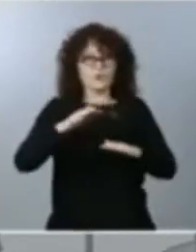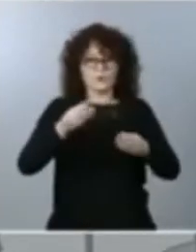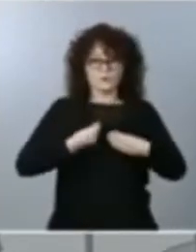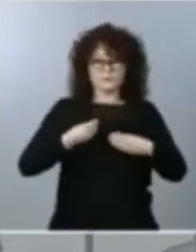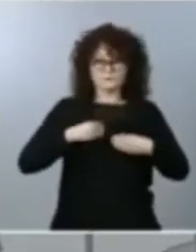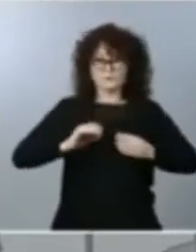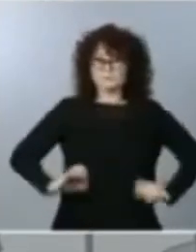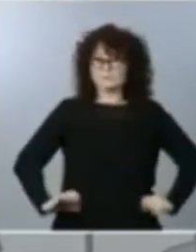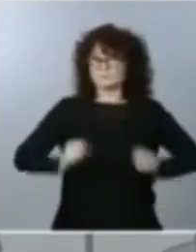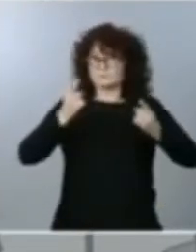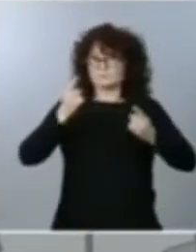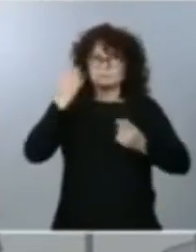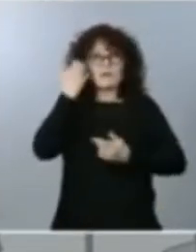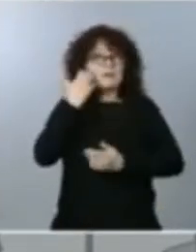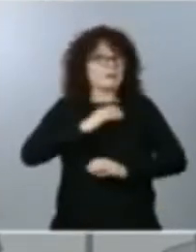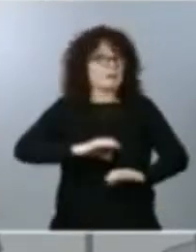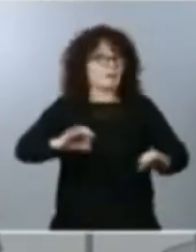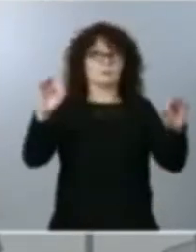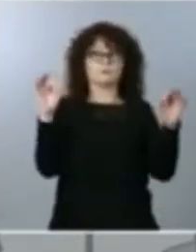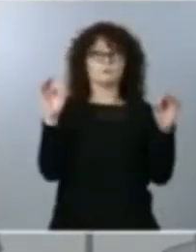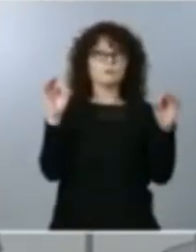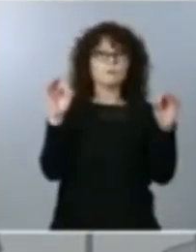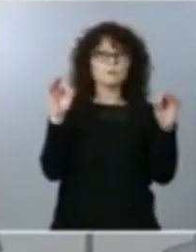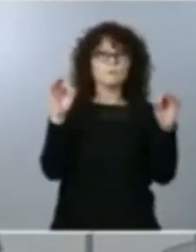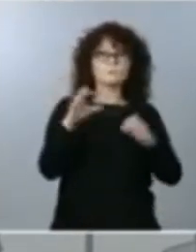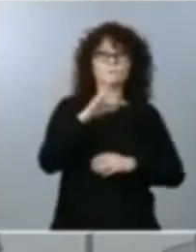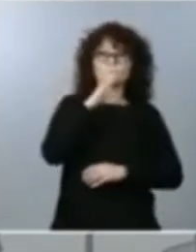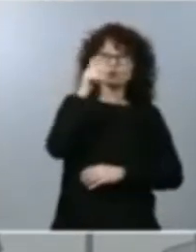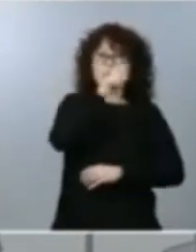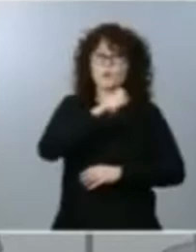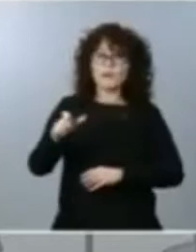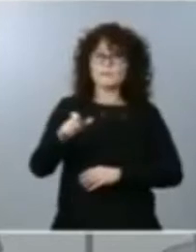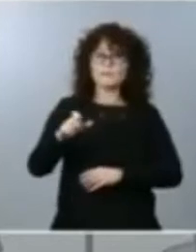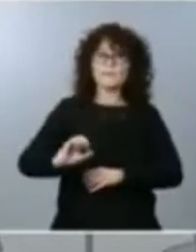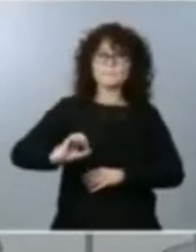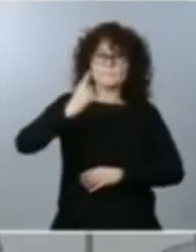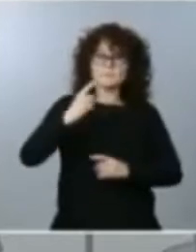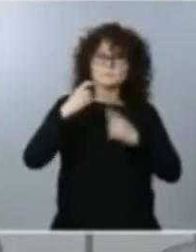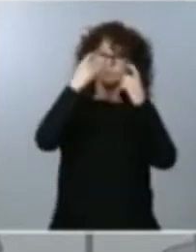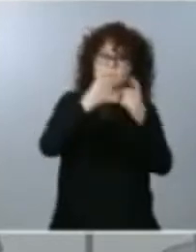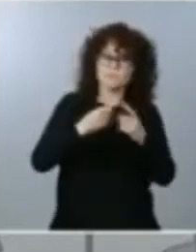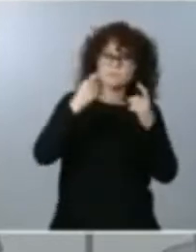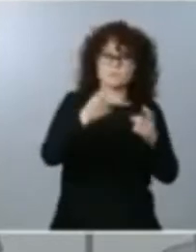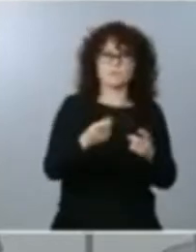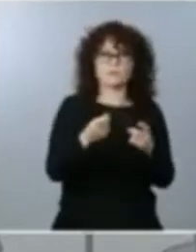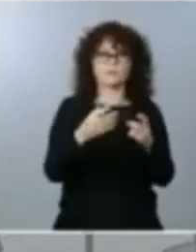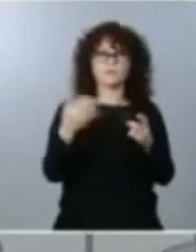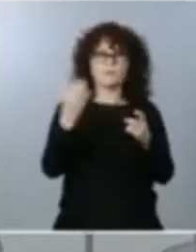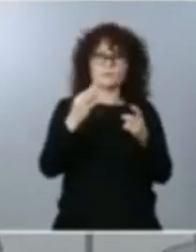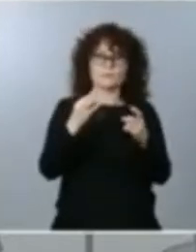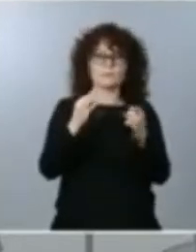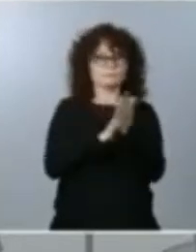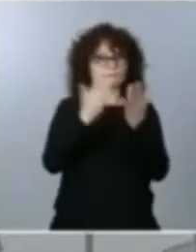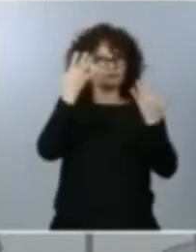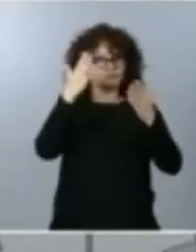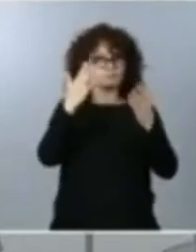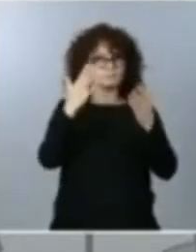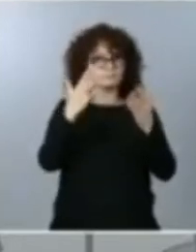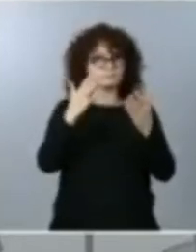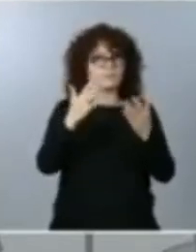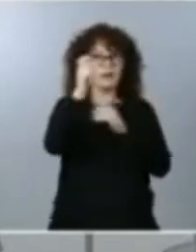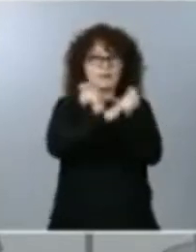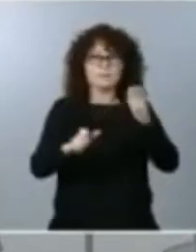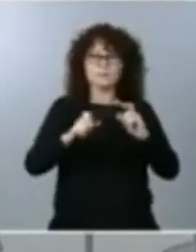por eso es justo reconocer a quienes más están haciendo. Es justo conceder el protagonismo a todas aquellas personas que con su esfuerzo están